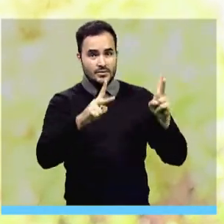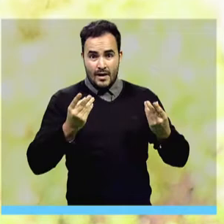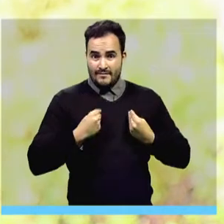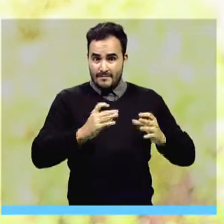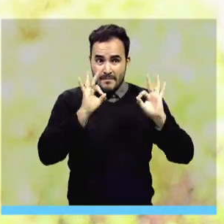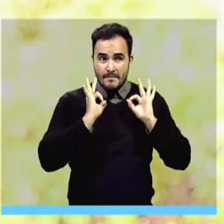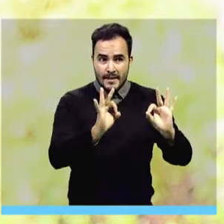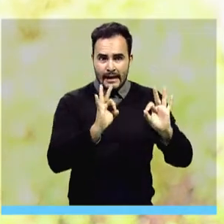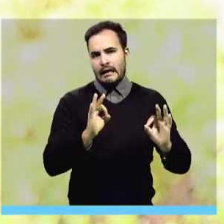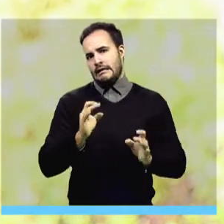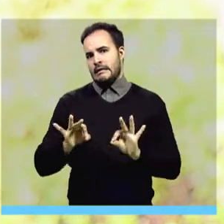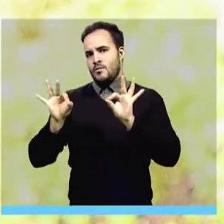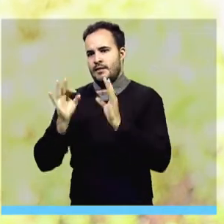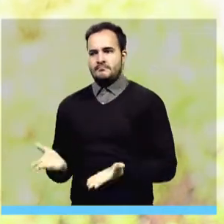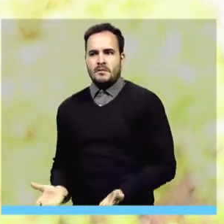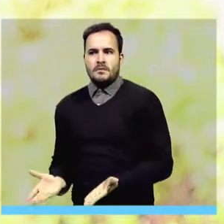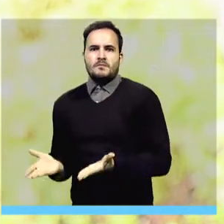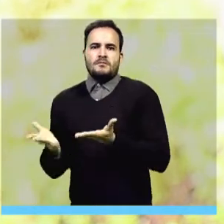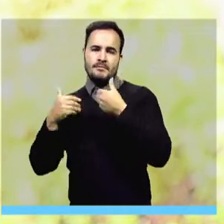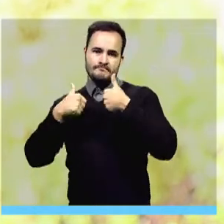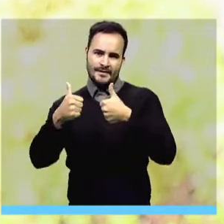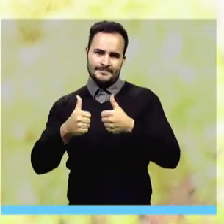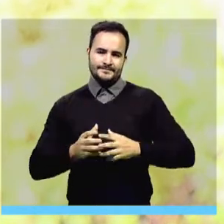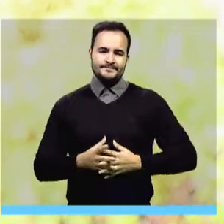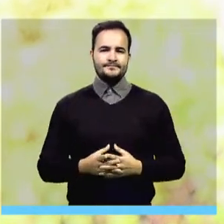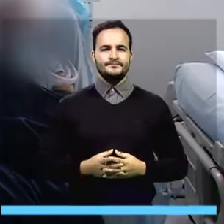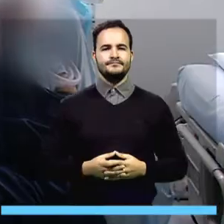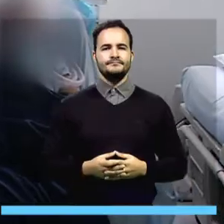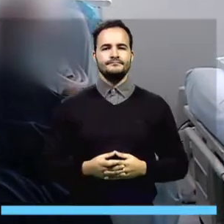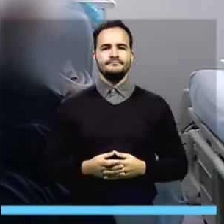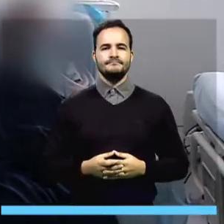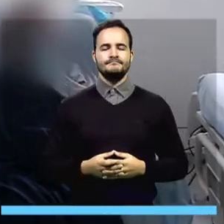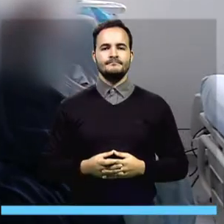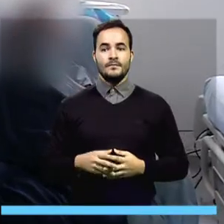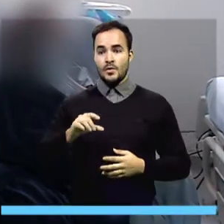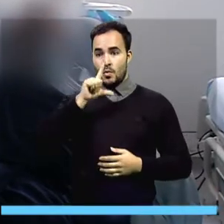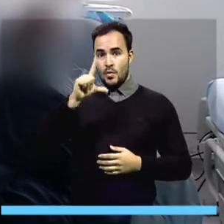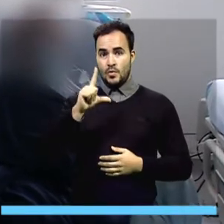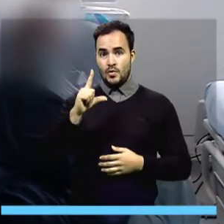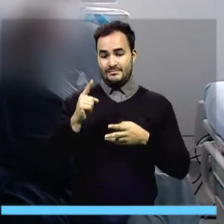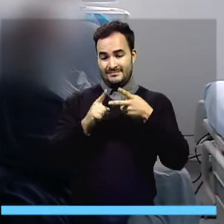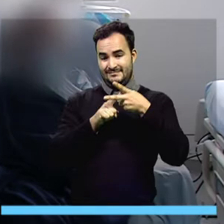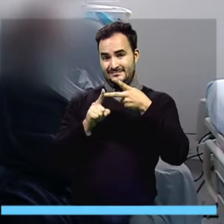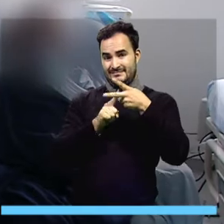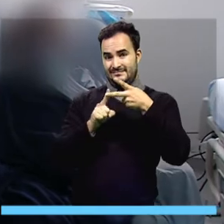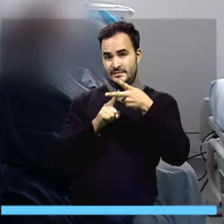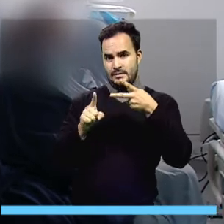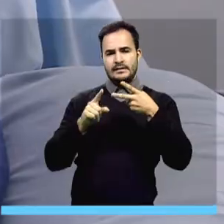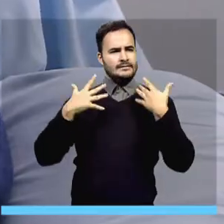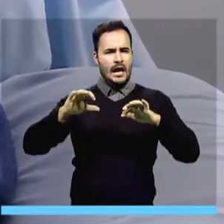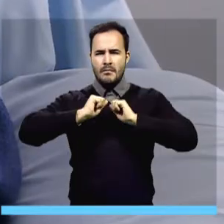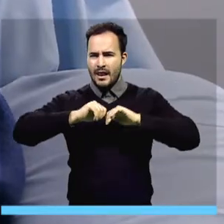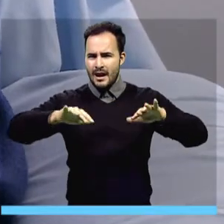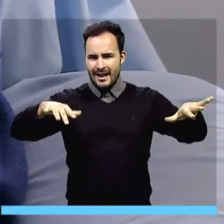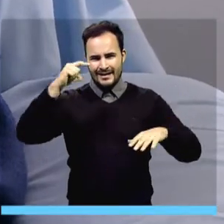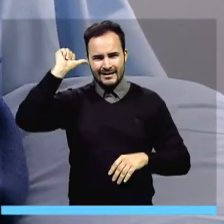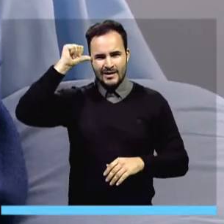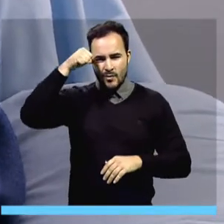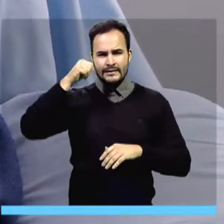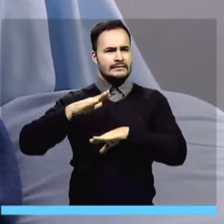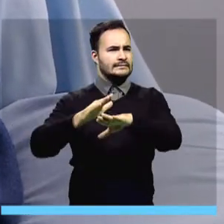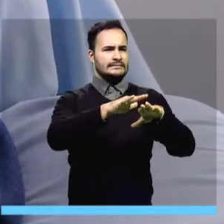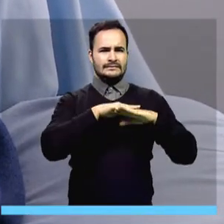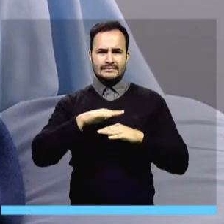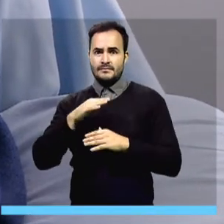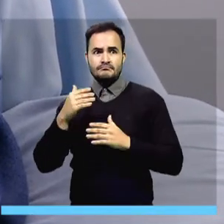durante la etapa más difícil de la COVID-19. En la segunda semana de julio fue decretada la alerta naranja por la